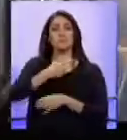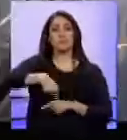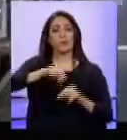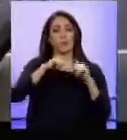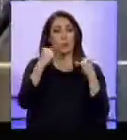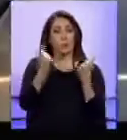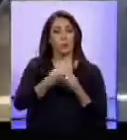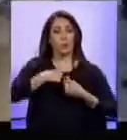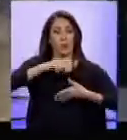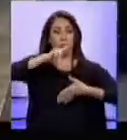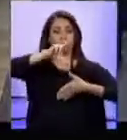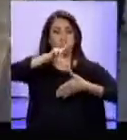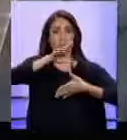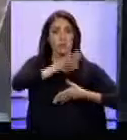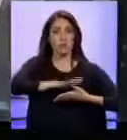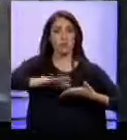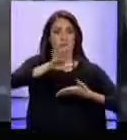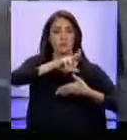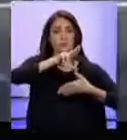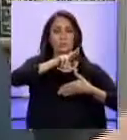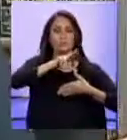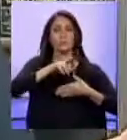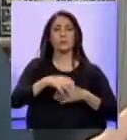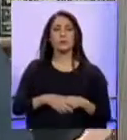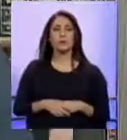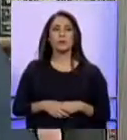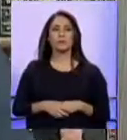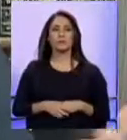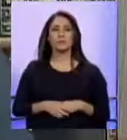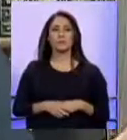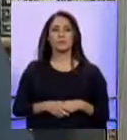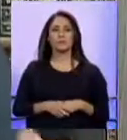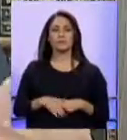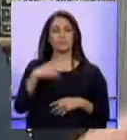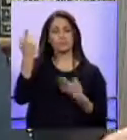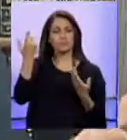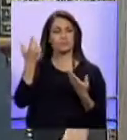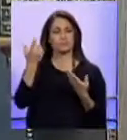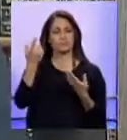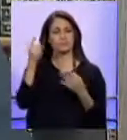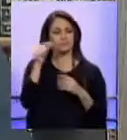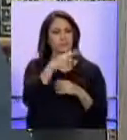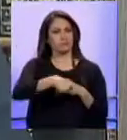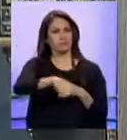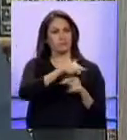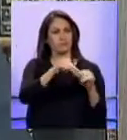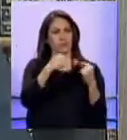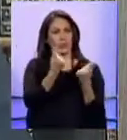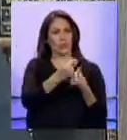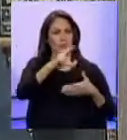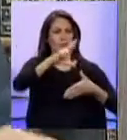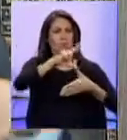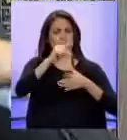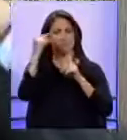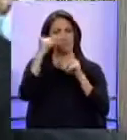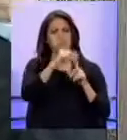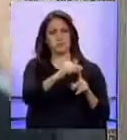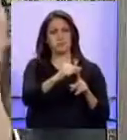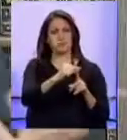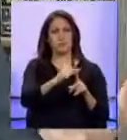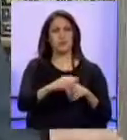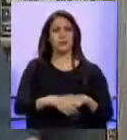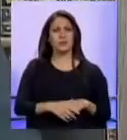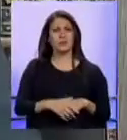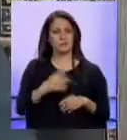han hecho algunos exhortos al gobierno norteamericano. Expresiones que estigmatizan a los latinoamericanos, que los